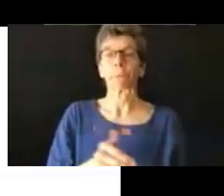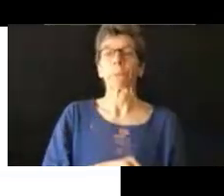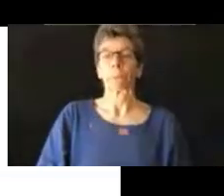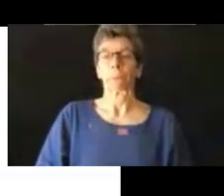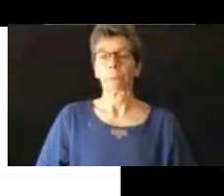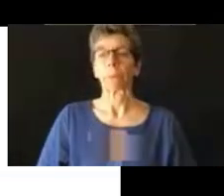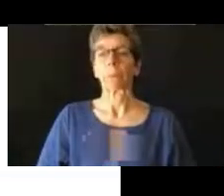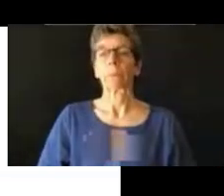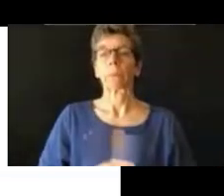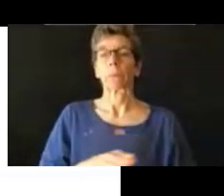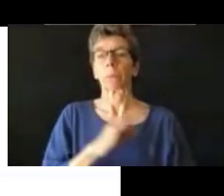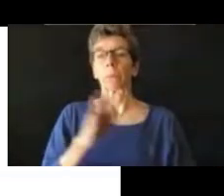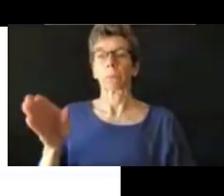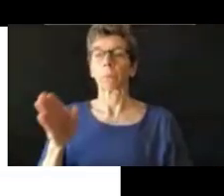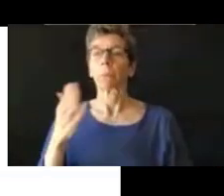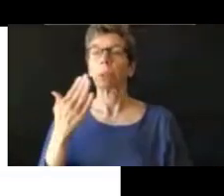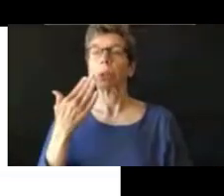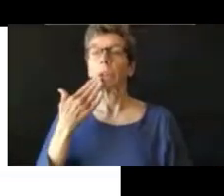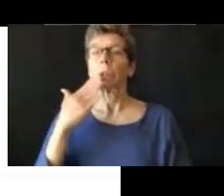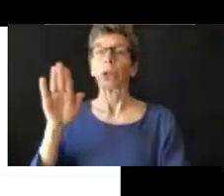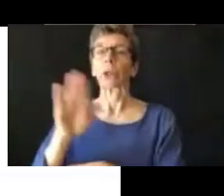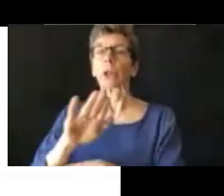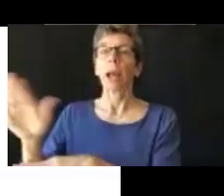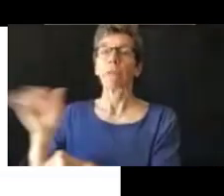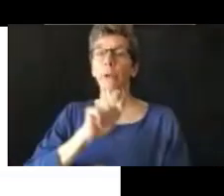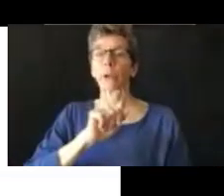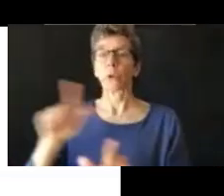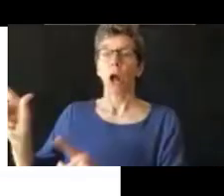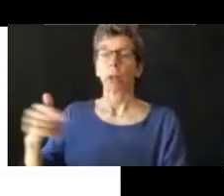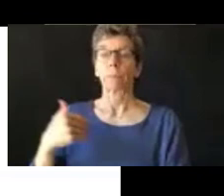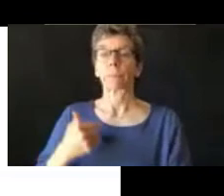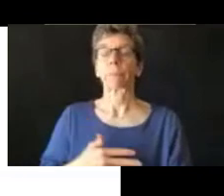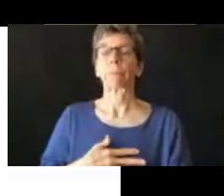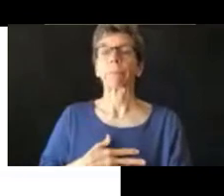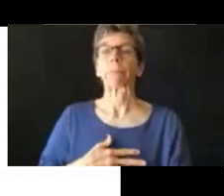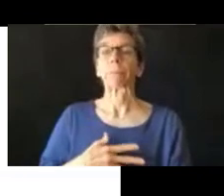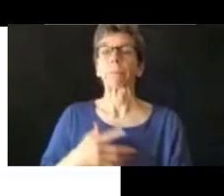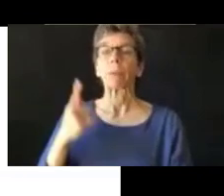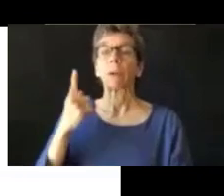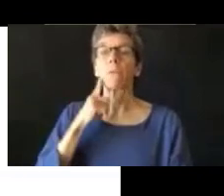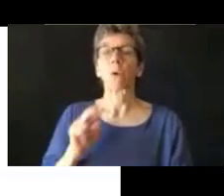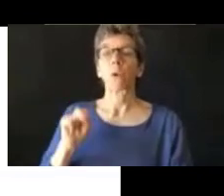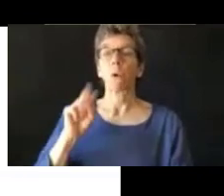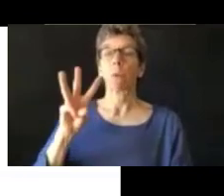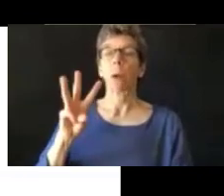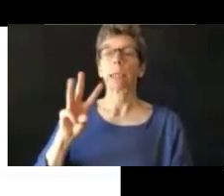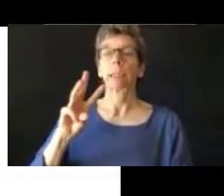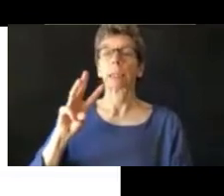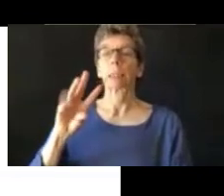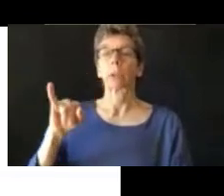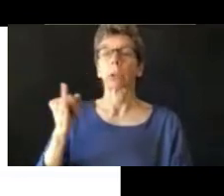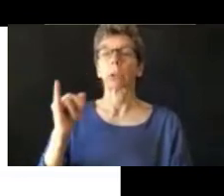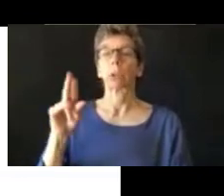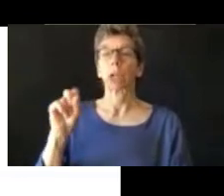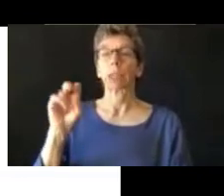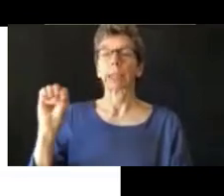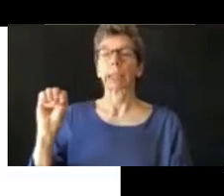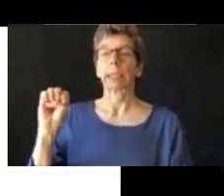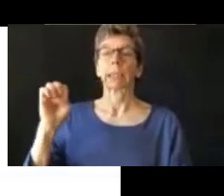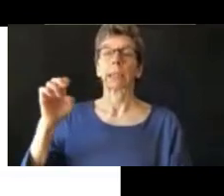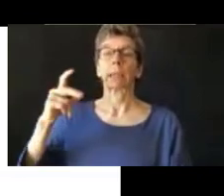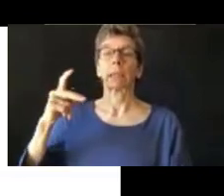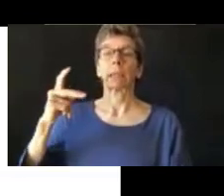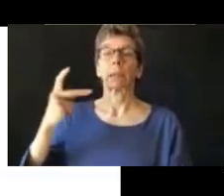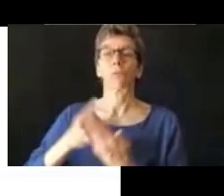Buenas tardes a todos. En nombre de Northwest Justice Project, yo soy